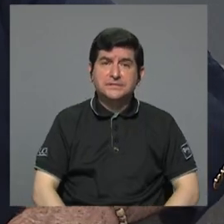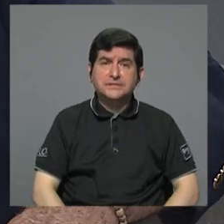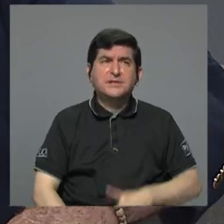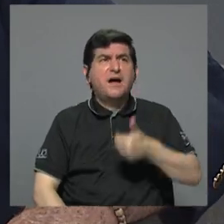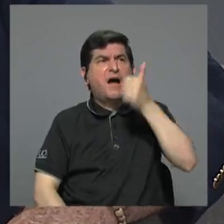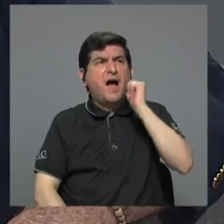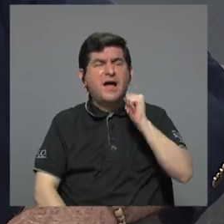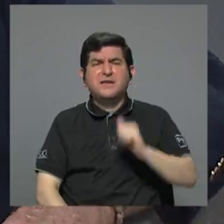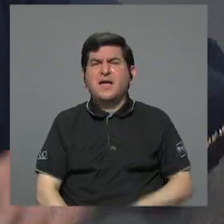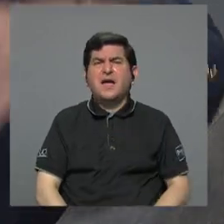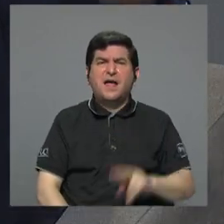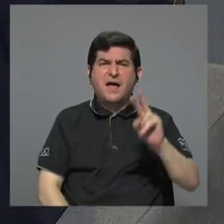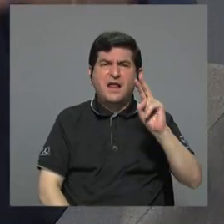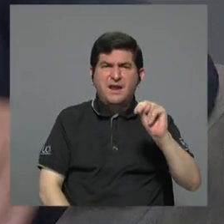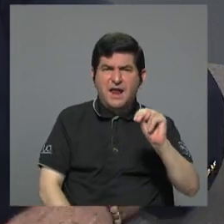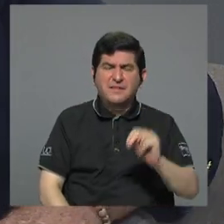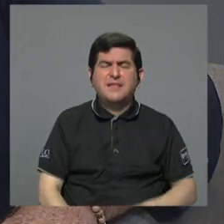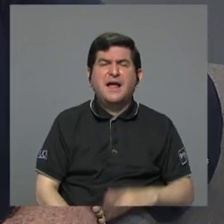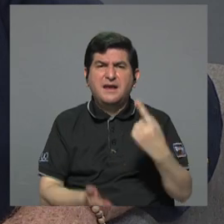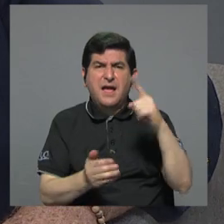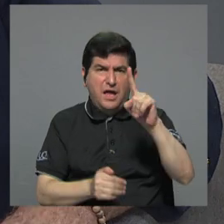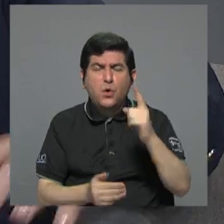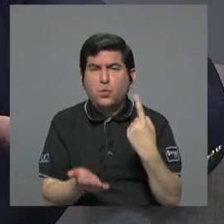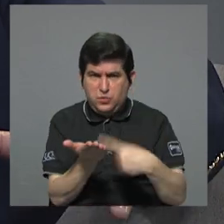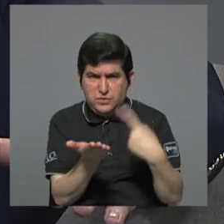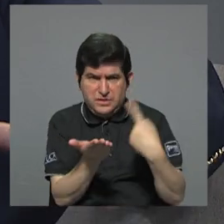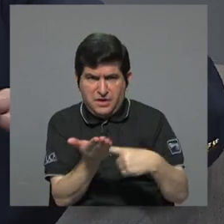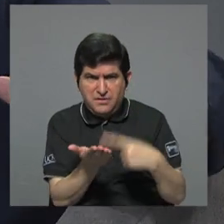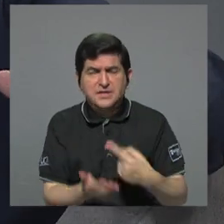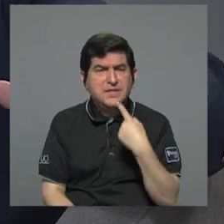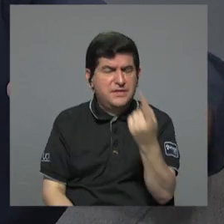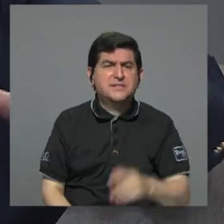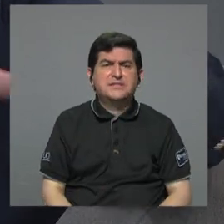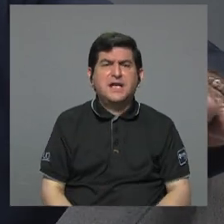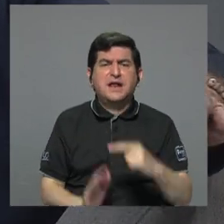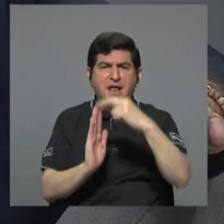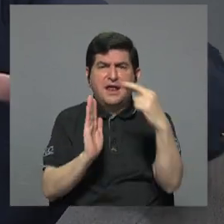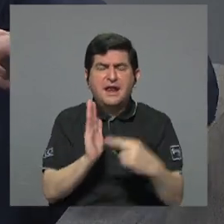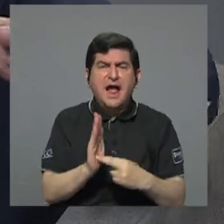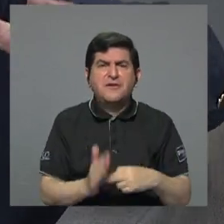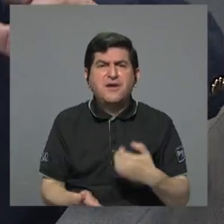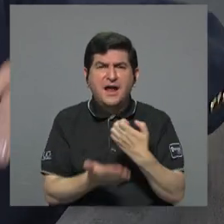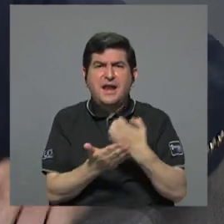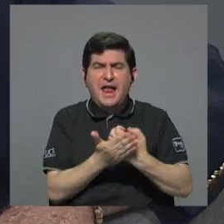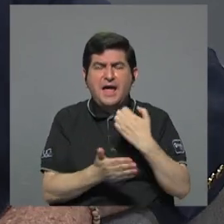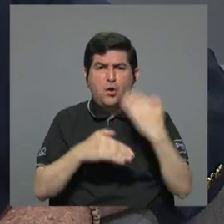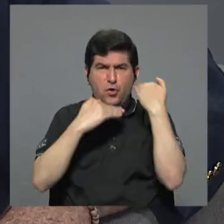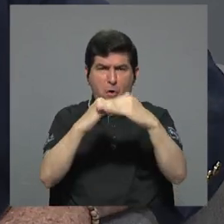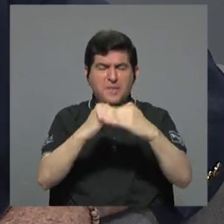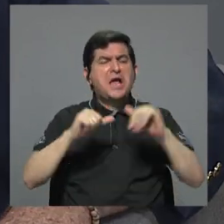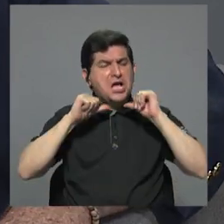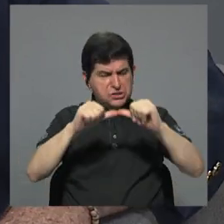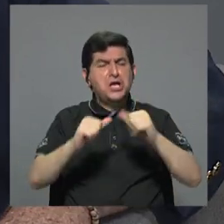Ayer Natalia, en el debate, dijo claramente que la regla fiscal tiene que seguir porque es rebuena.